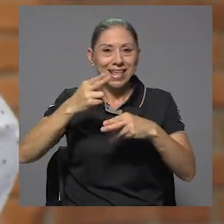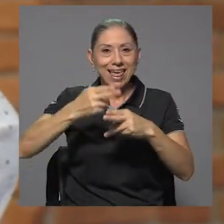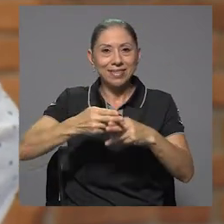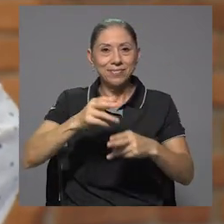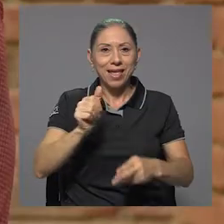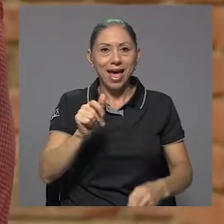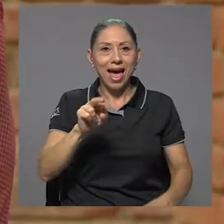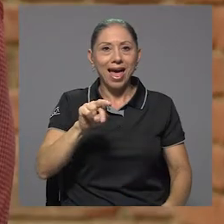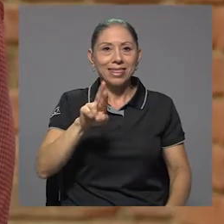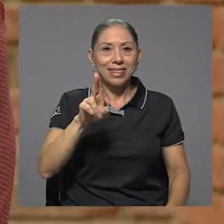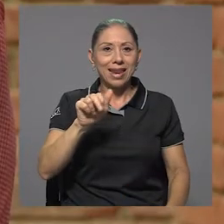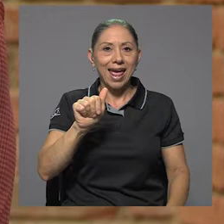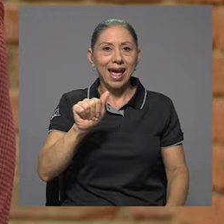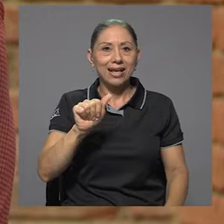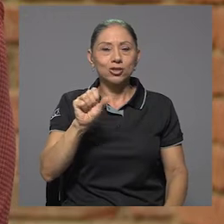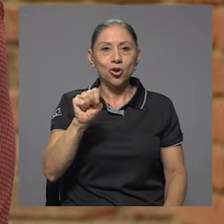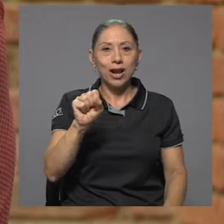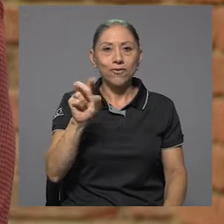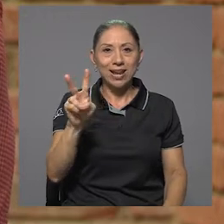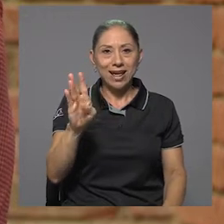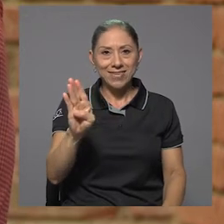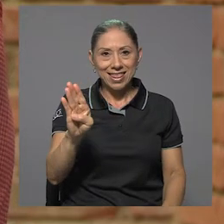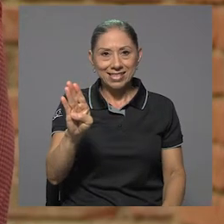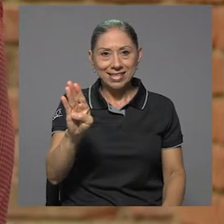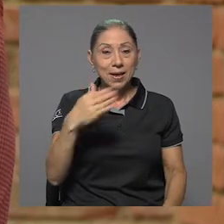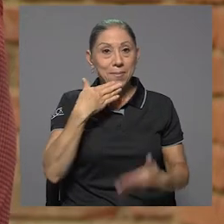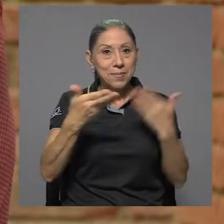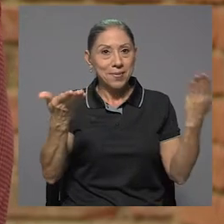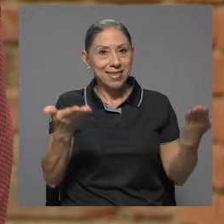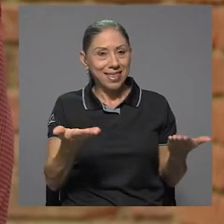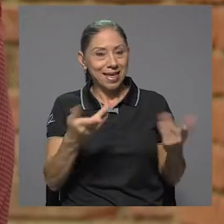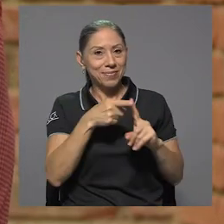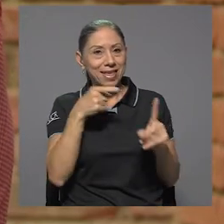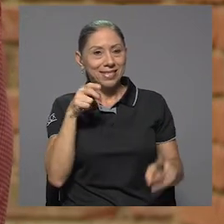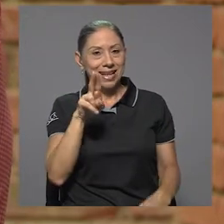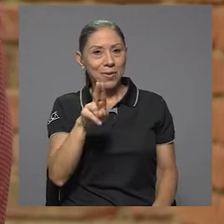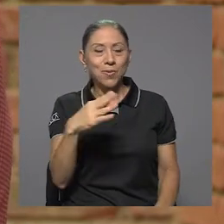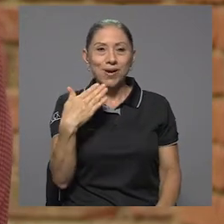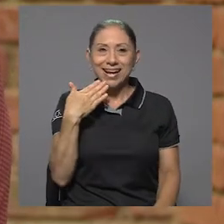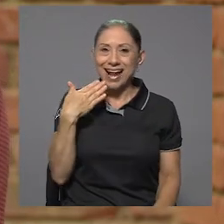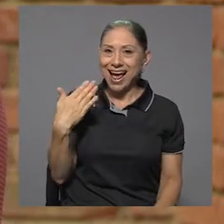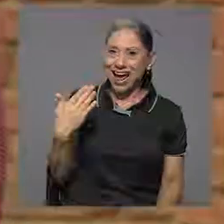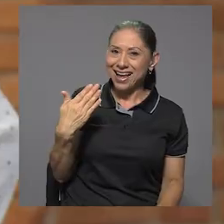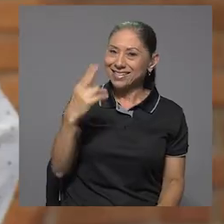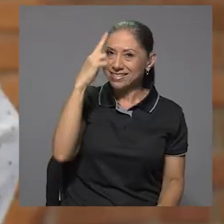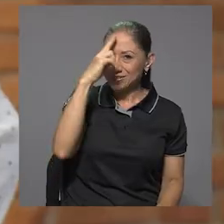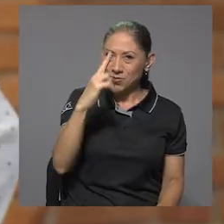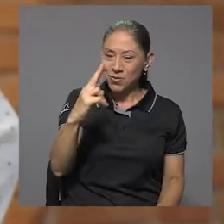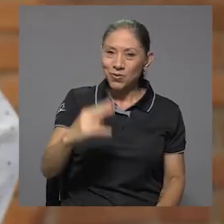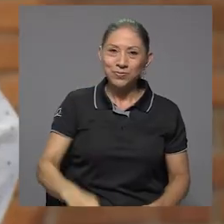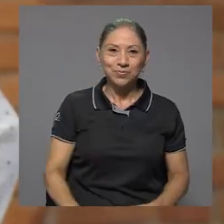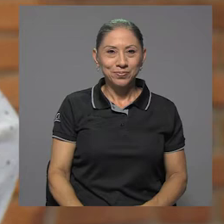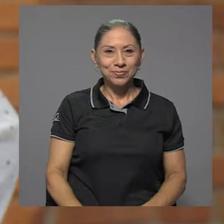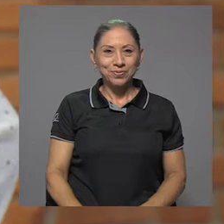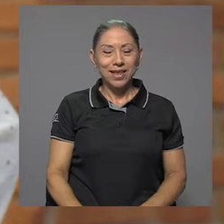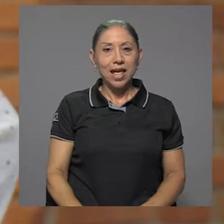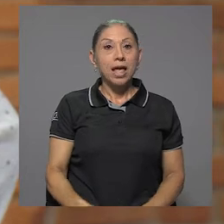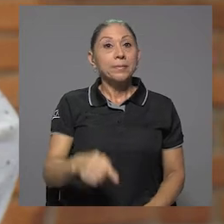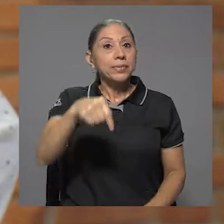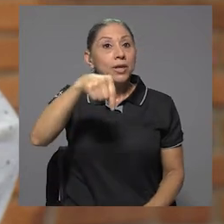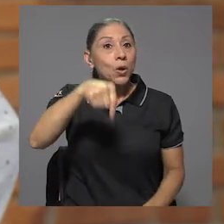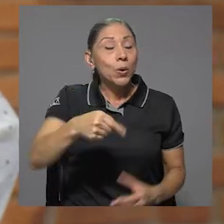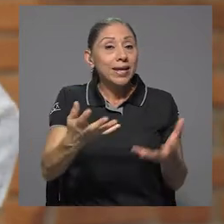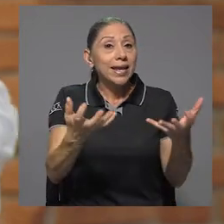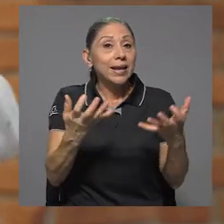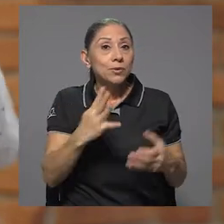Solano Benavides. Andrea, bienvenida desde la U. Muchas gracias, es un honor. Andrea, precisamente hoy